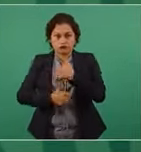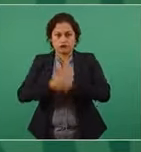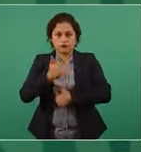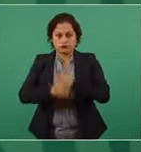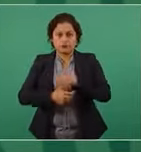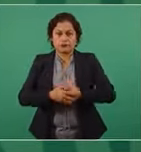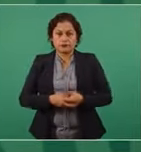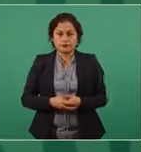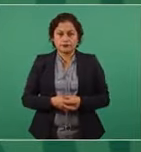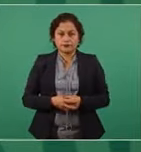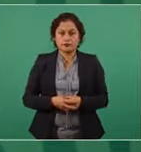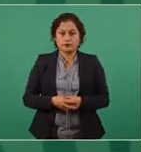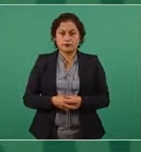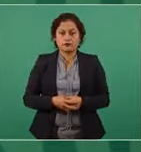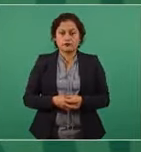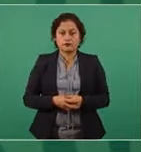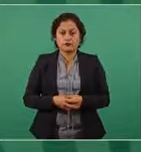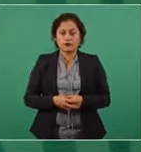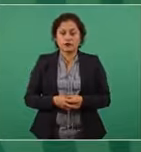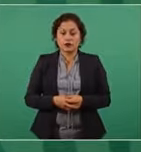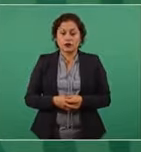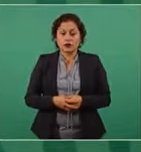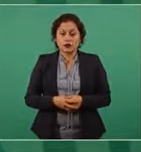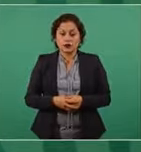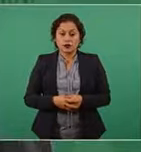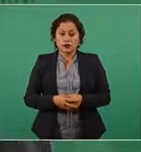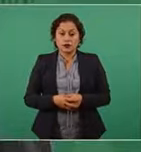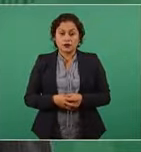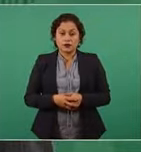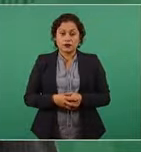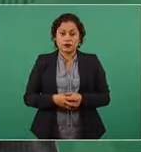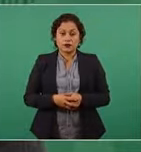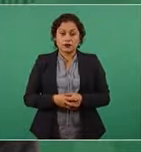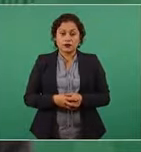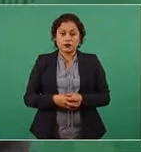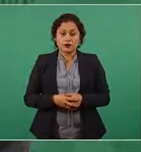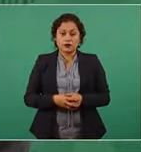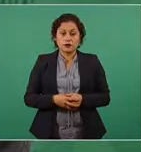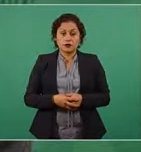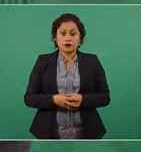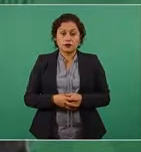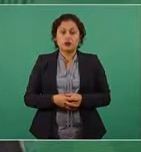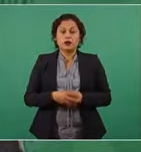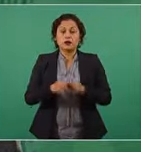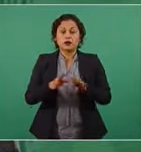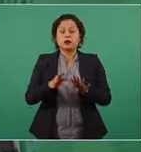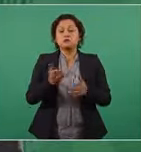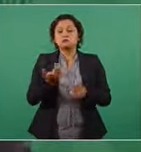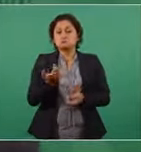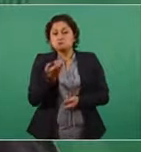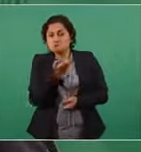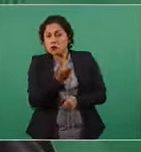Hay muchas cosas que no se han informado, pero